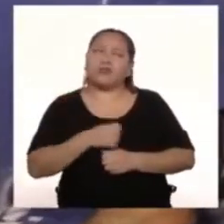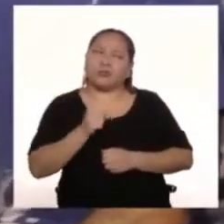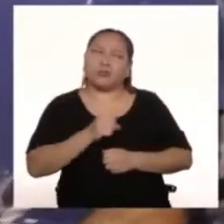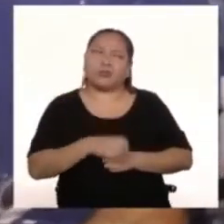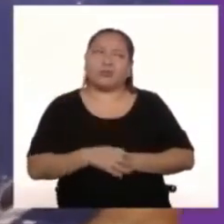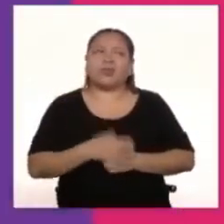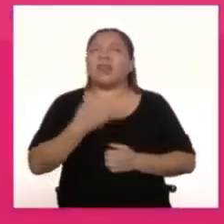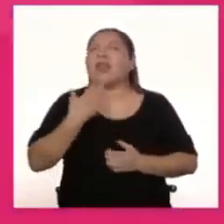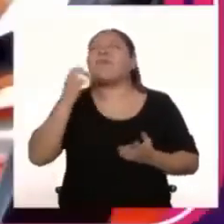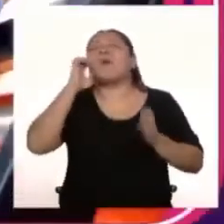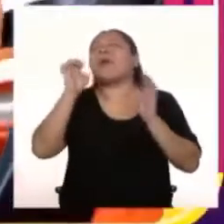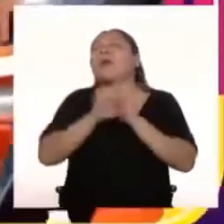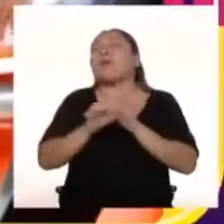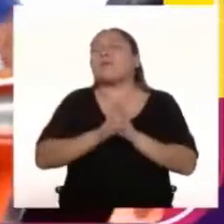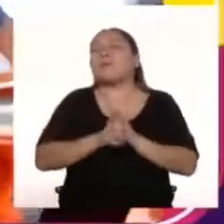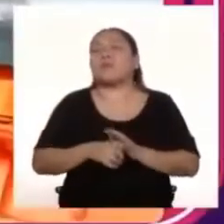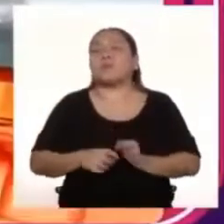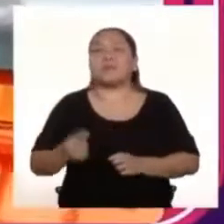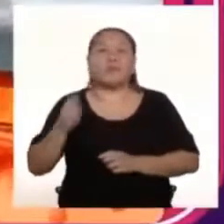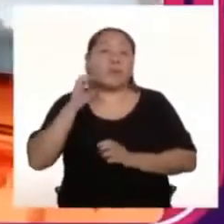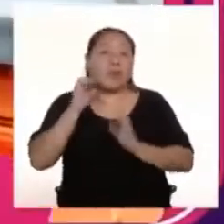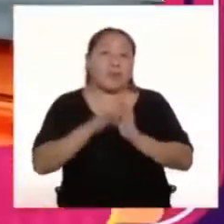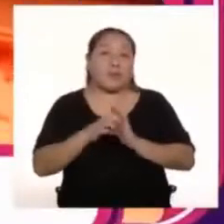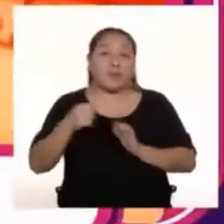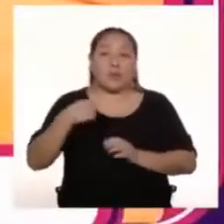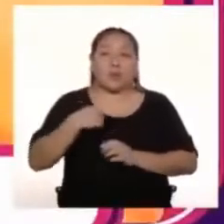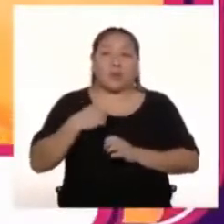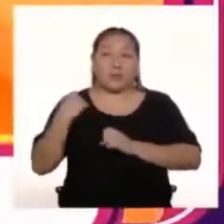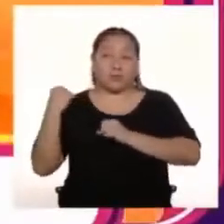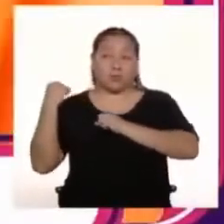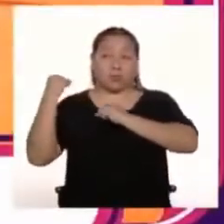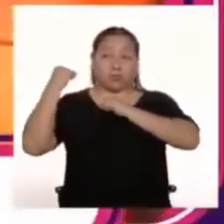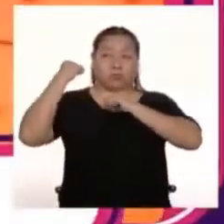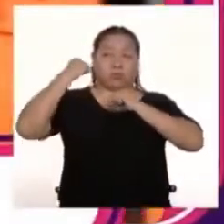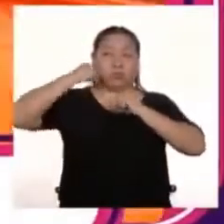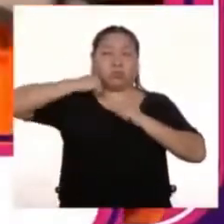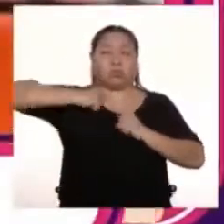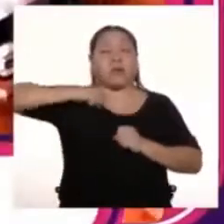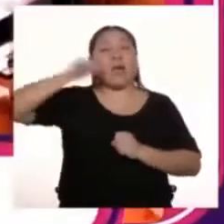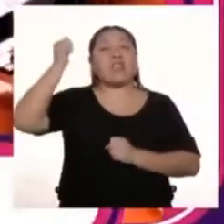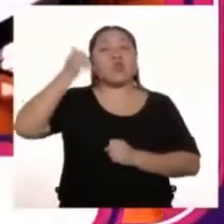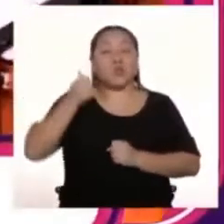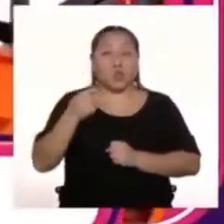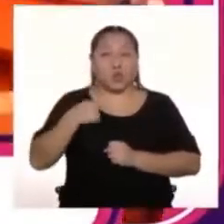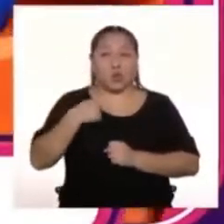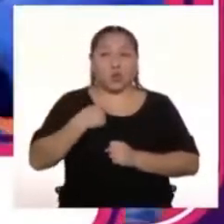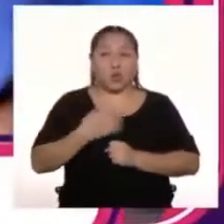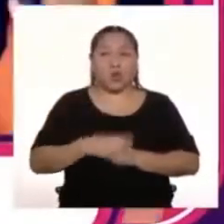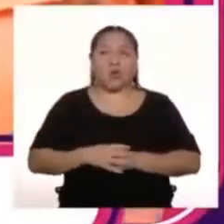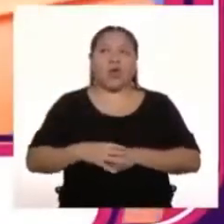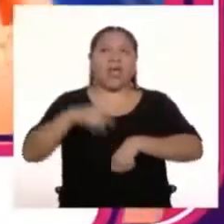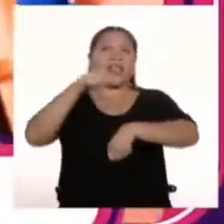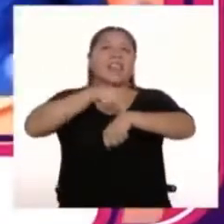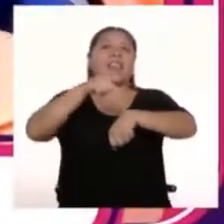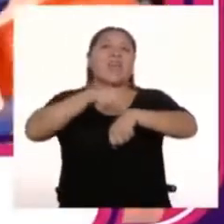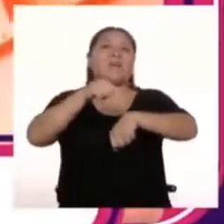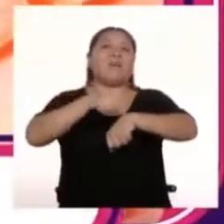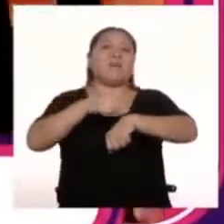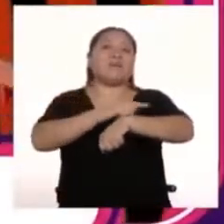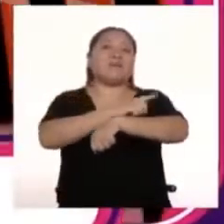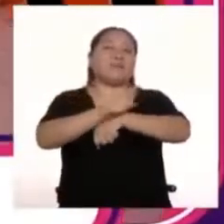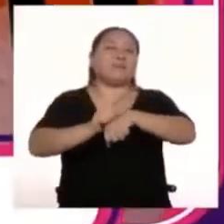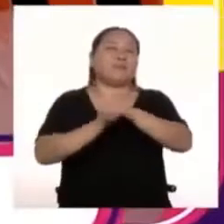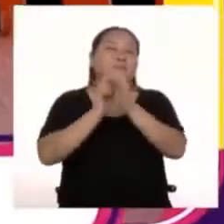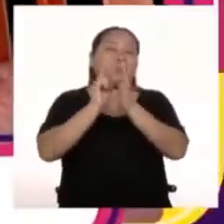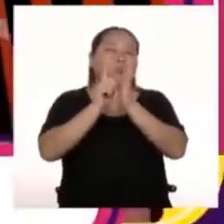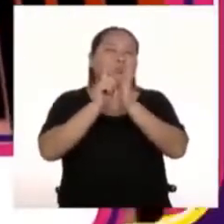Mira Por ejemplo Superazul Lucha Contra el señor Del tiempo ¿Ya? Con la hora Con la hora Con los